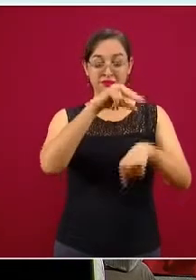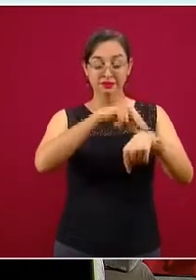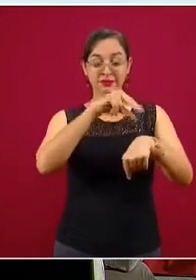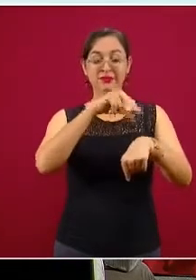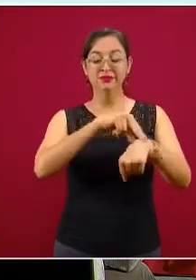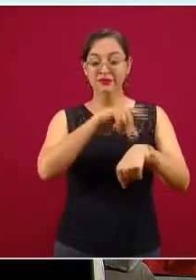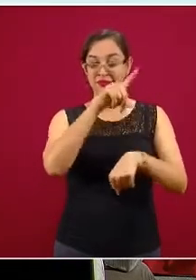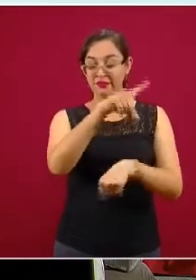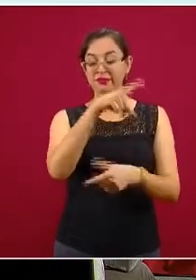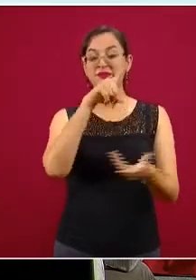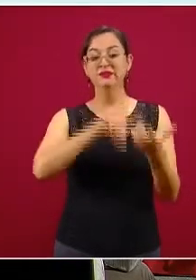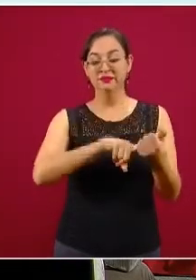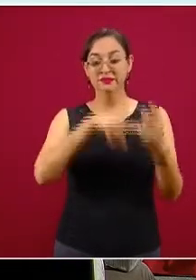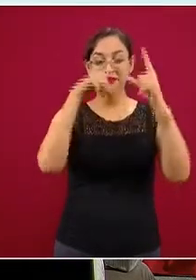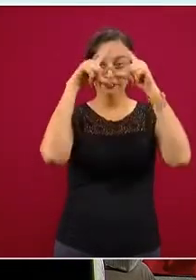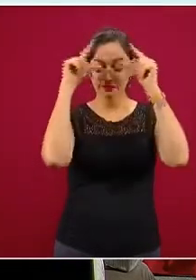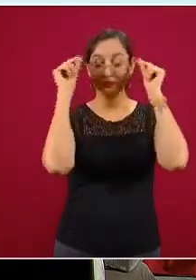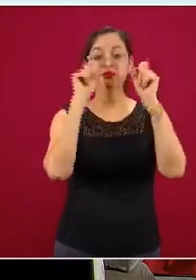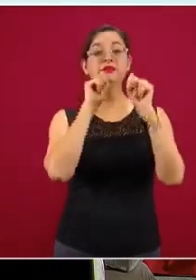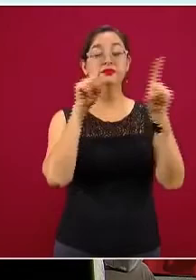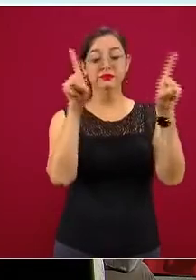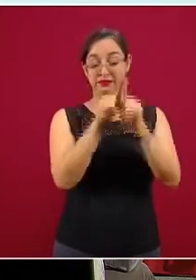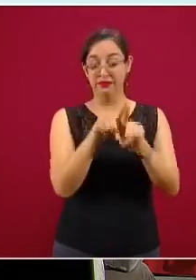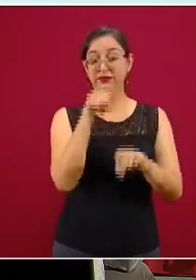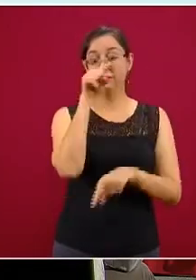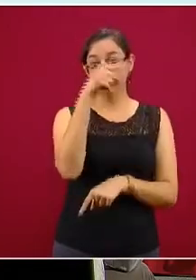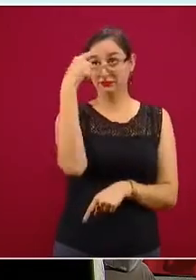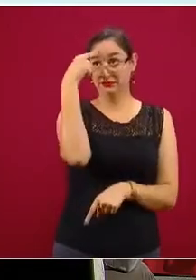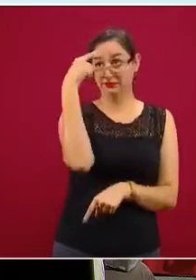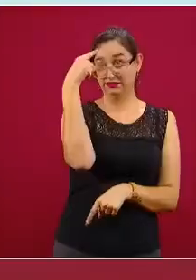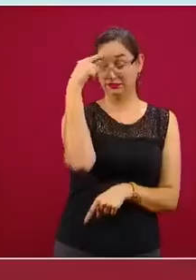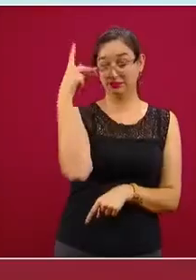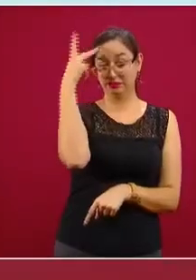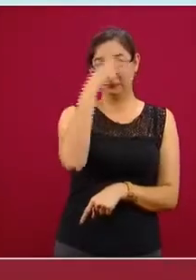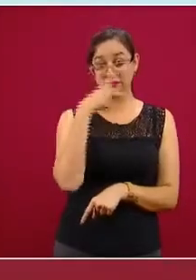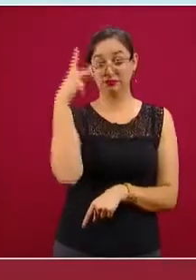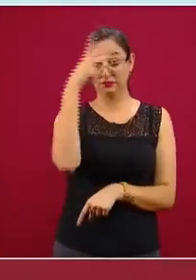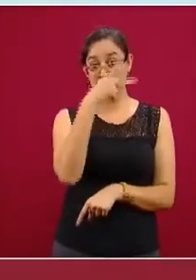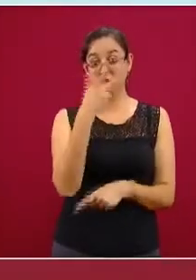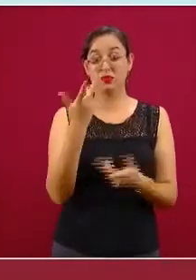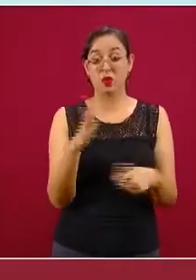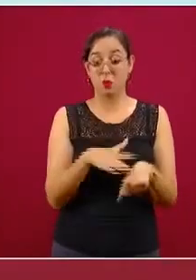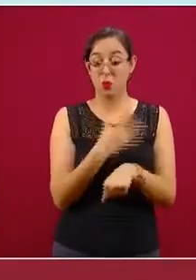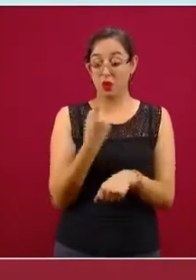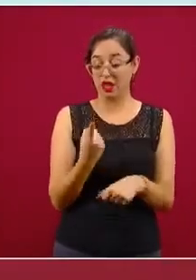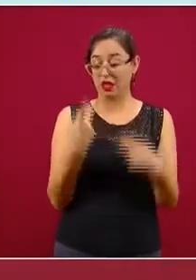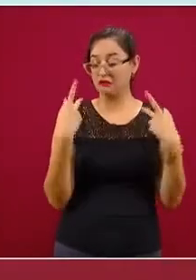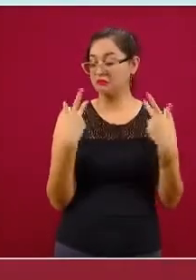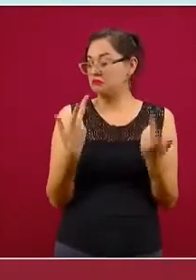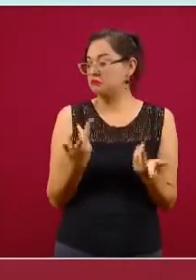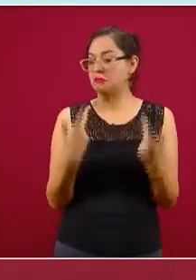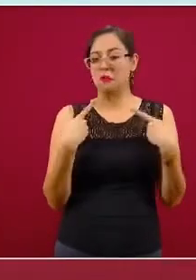salud que los atiende. es muy difícil, cualquier muerte es terrible,